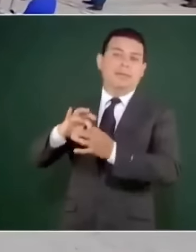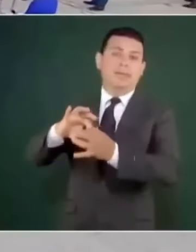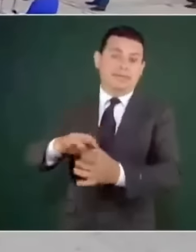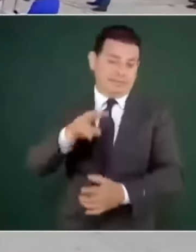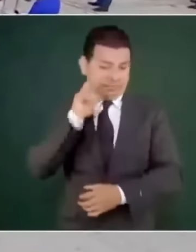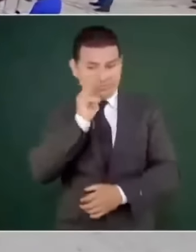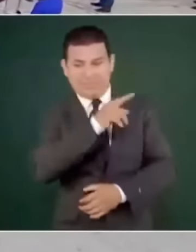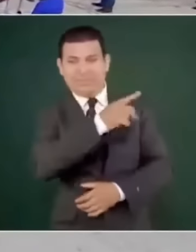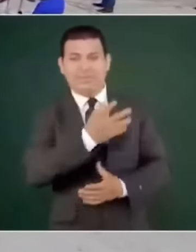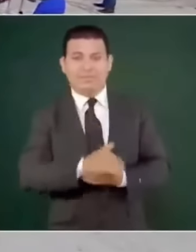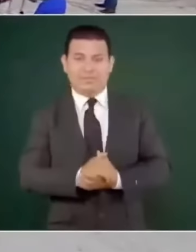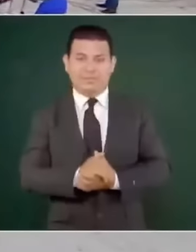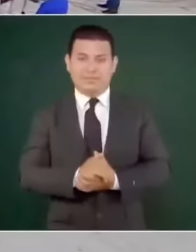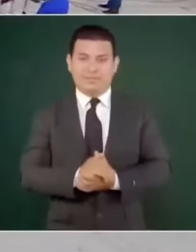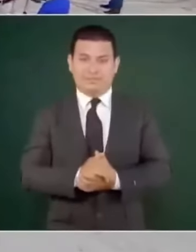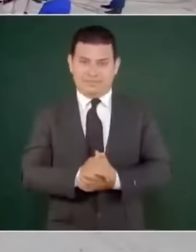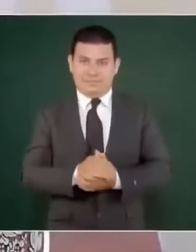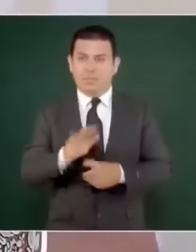¿Por qué no lo pones?